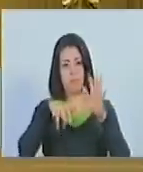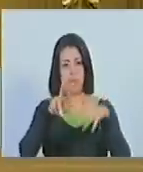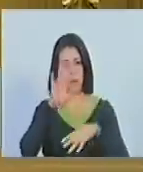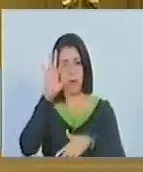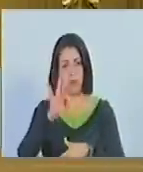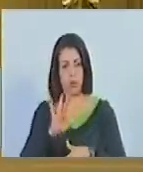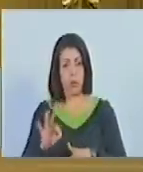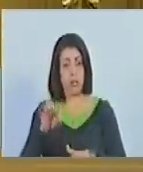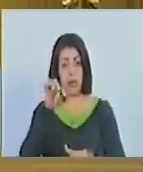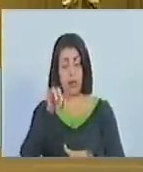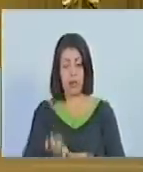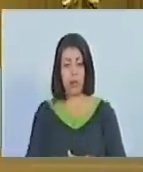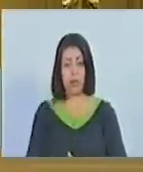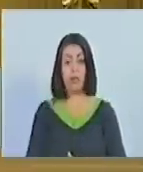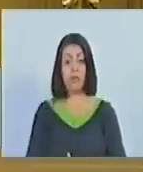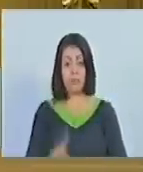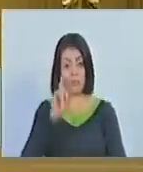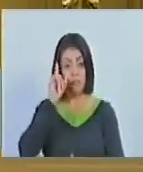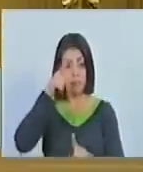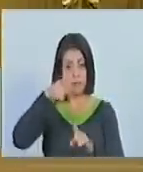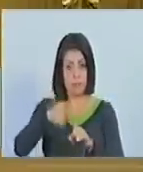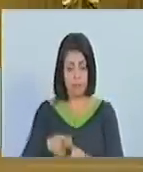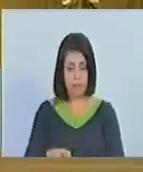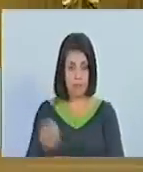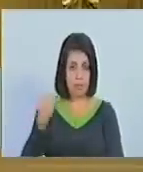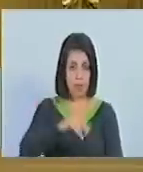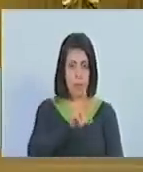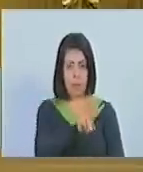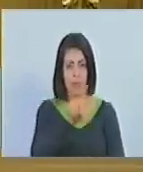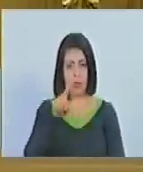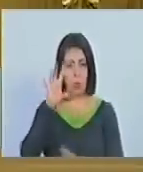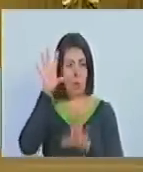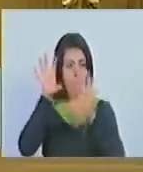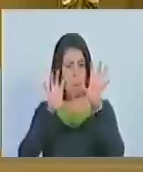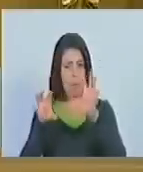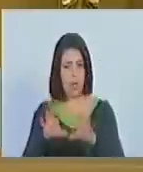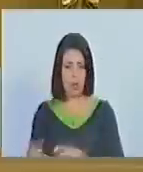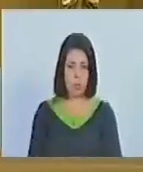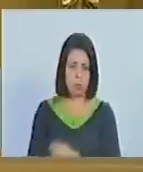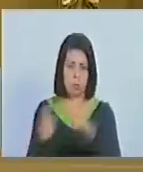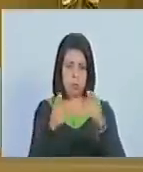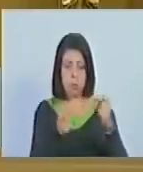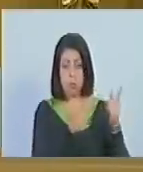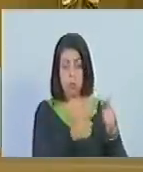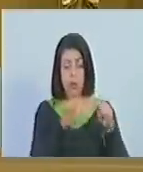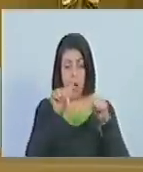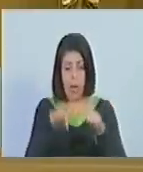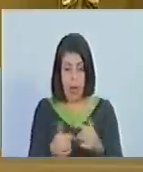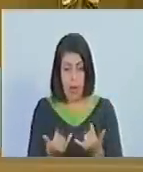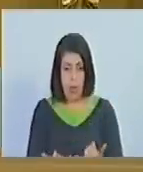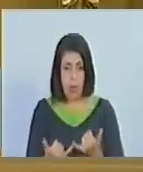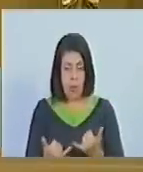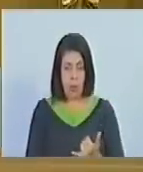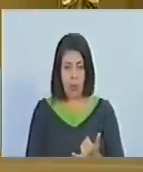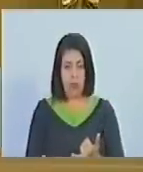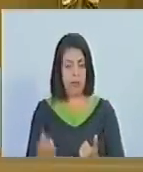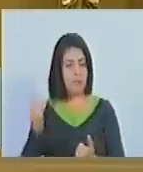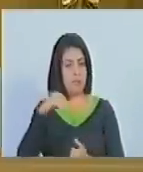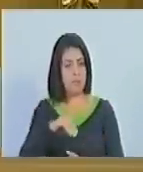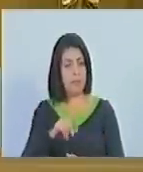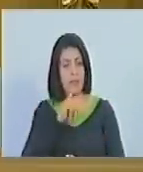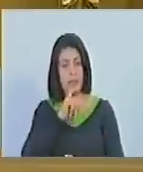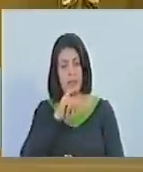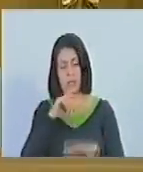% siendo su destino a más de 21 países en este sentido uno de los